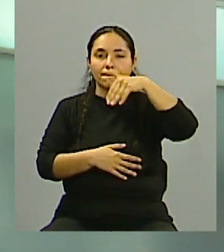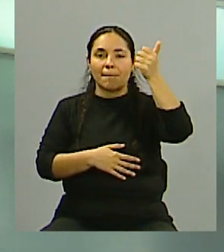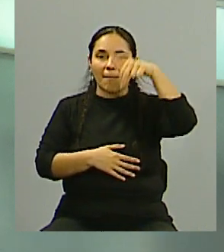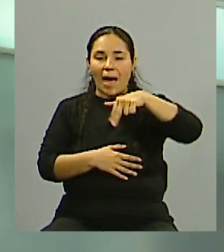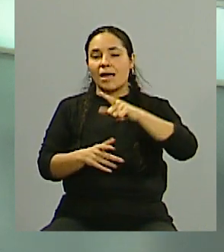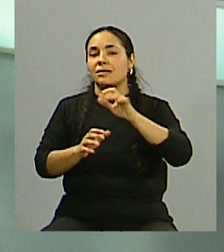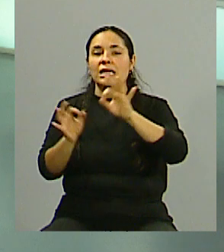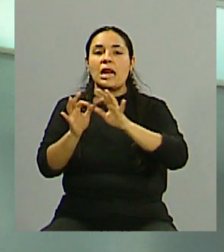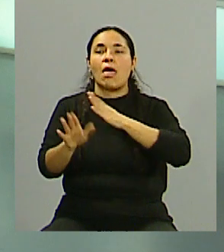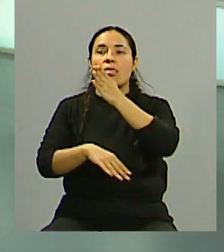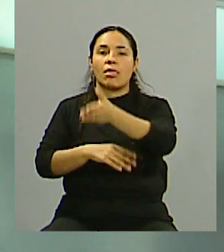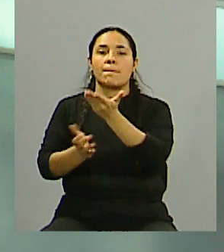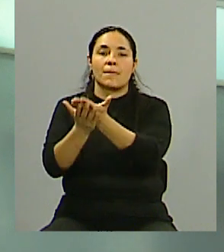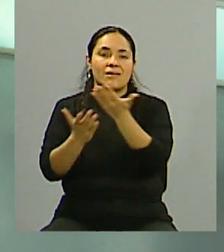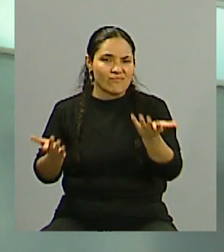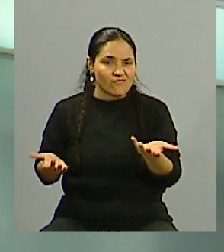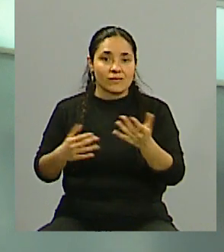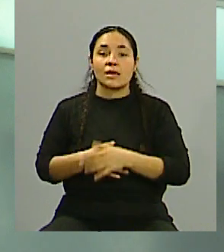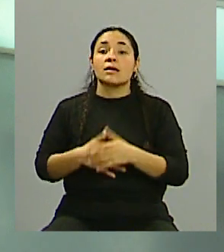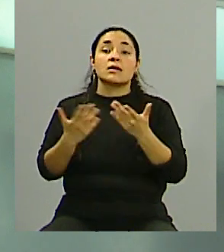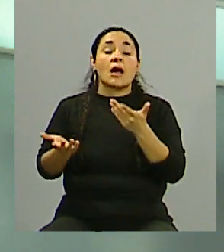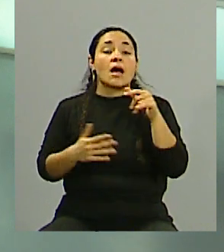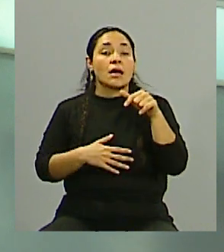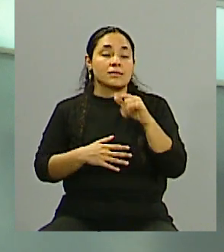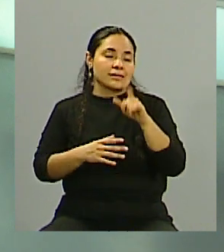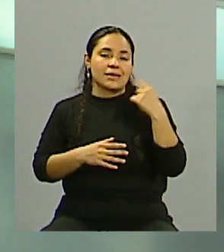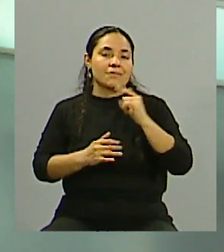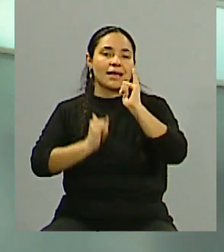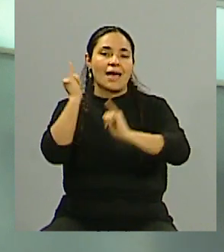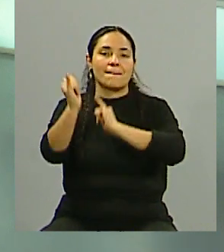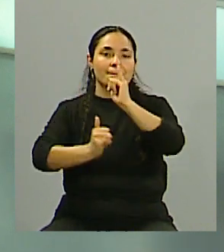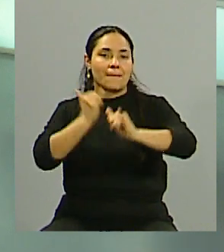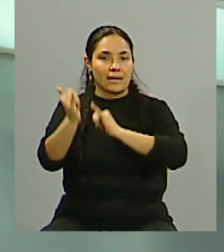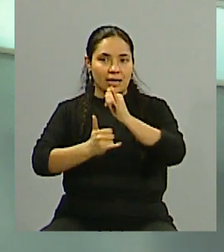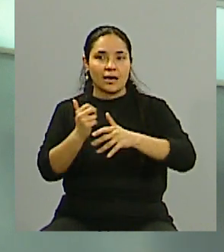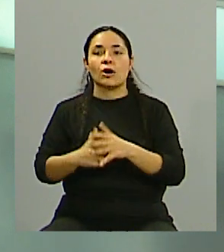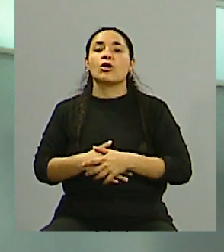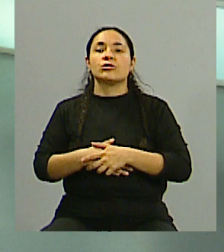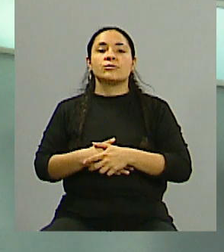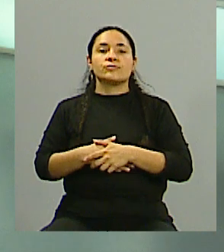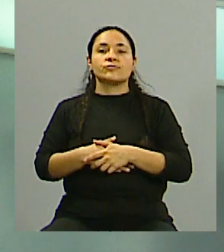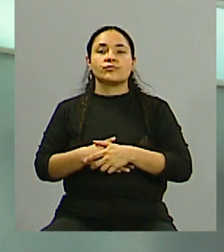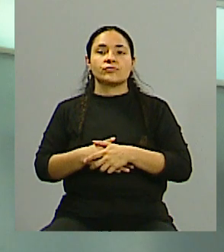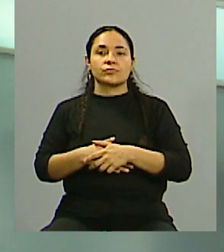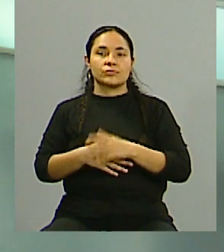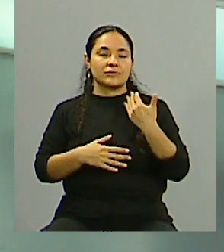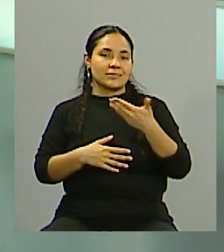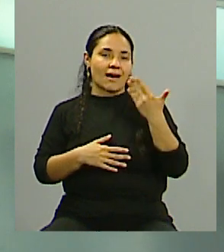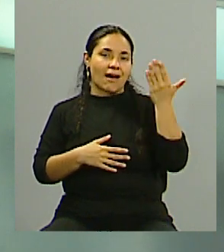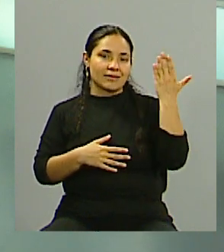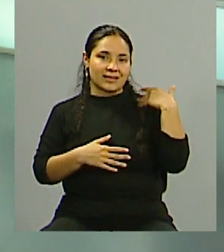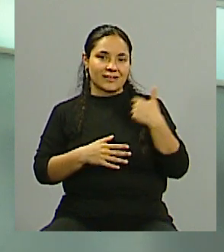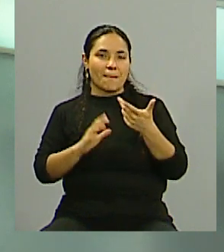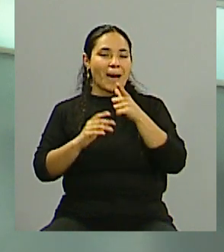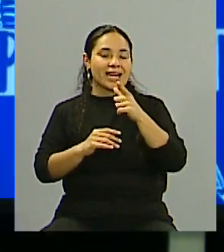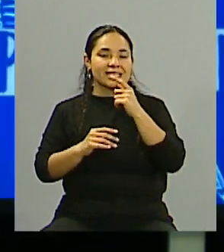presumo, por ejemplo, yo siempre digo una frase, por ahí descontextualizada suena mal, pero nosotros hace rato tenemos doble